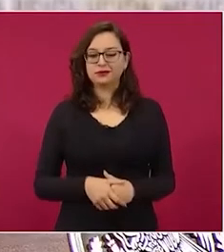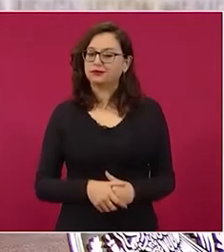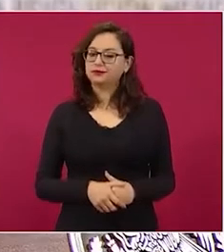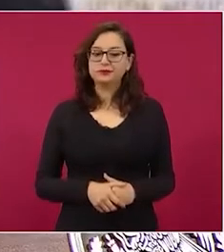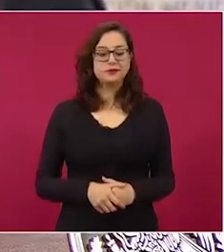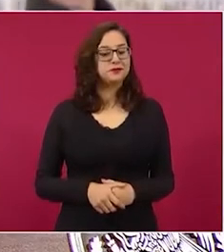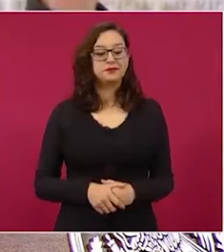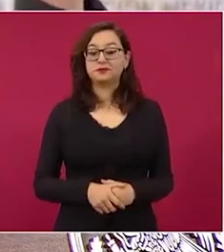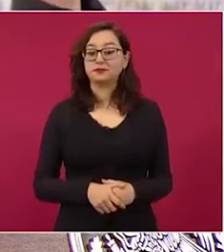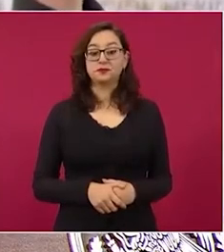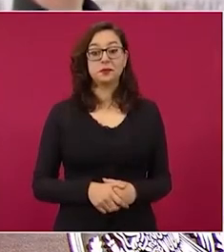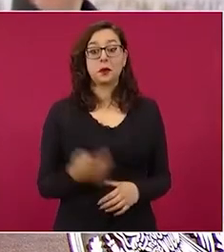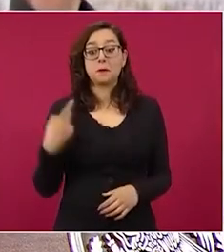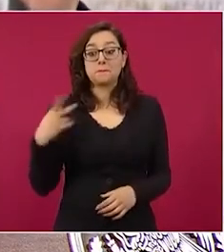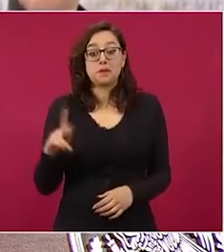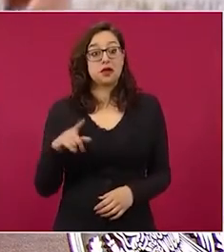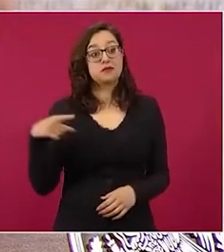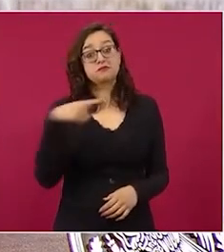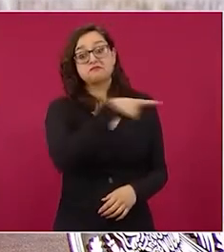pero así lo interpreta